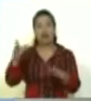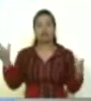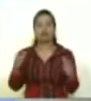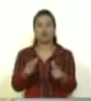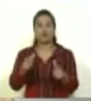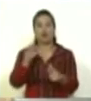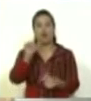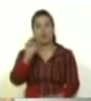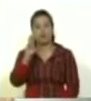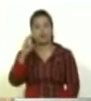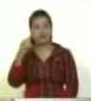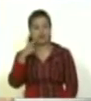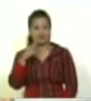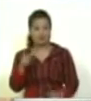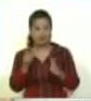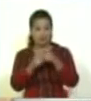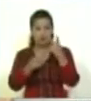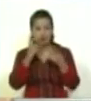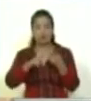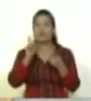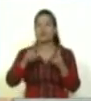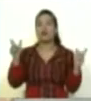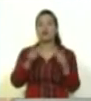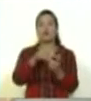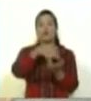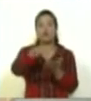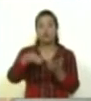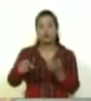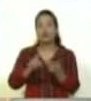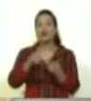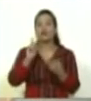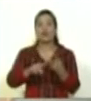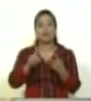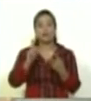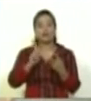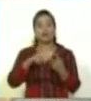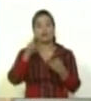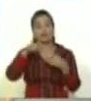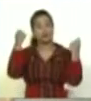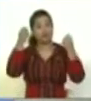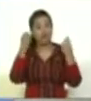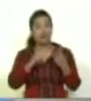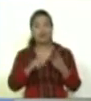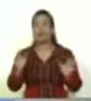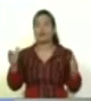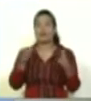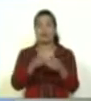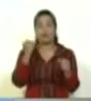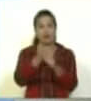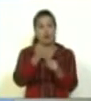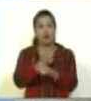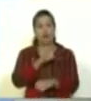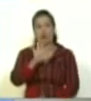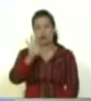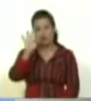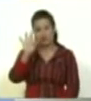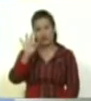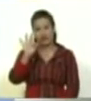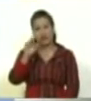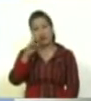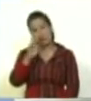de APC del partido, donde van a estar los equipos de distribución, los pregoneros y las pregoneras, los equipos de trabajo del 4F, que es un